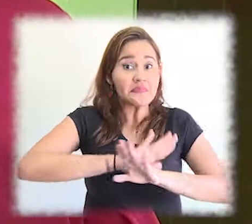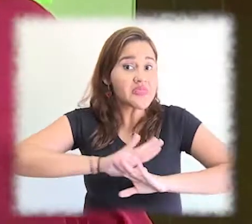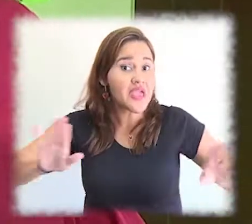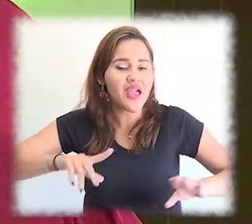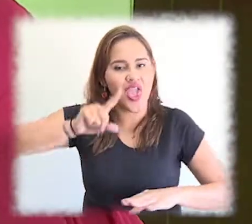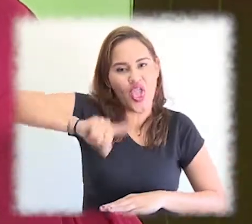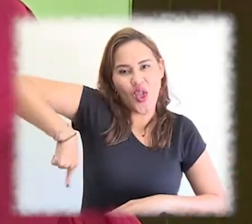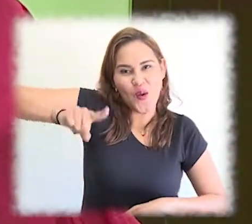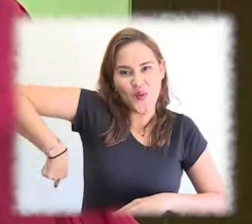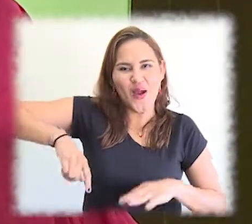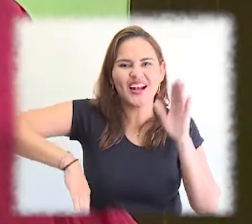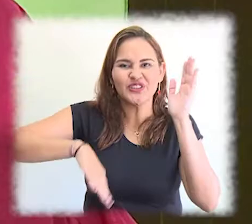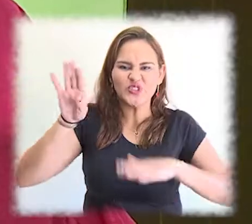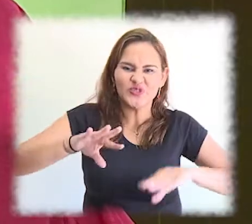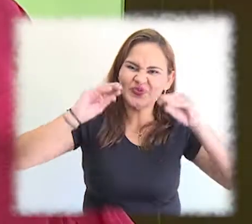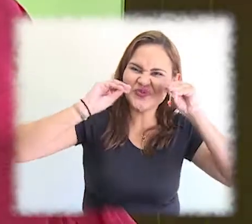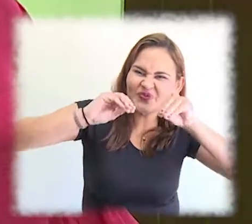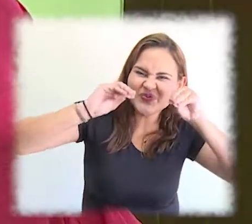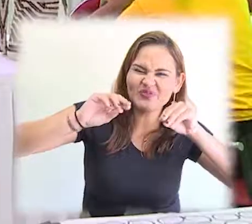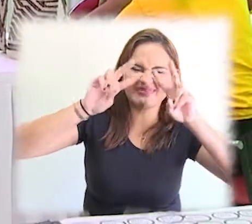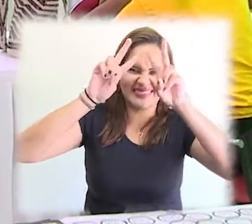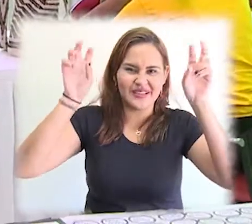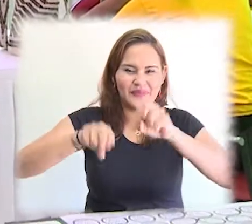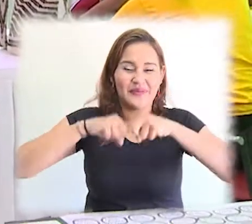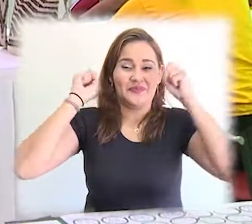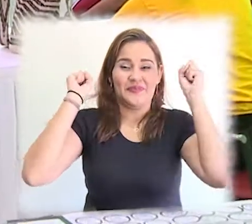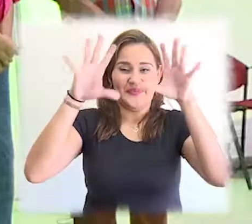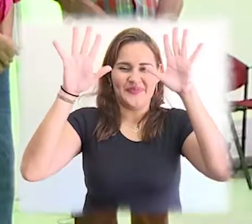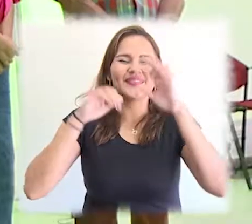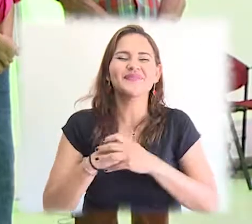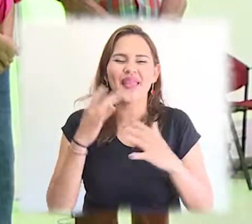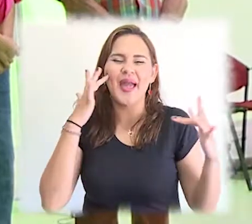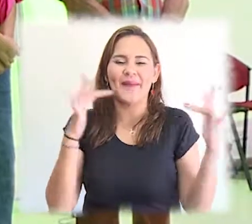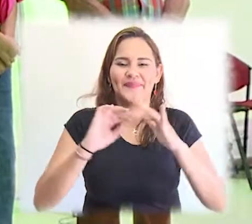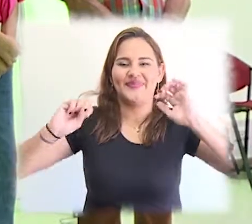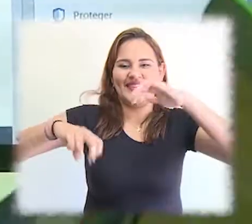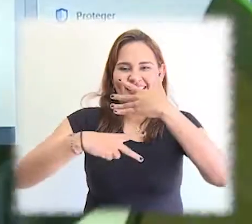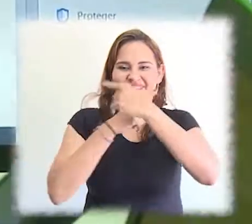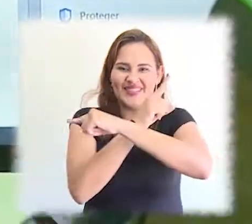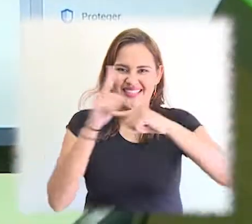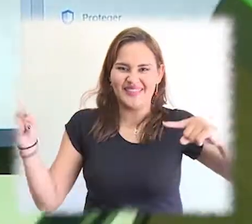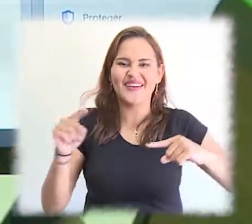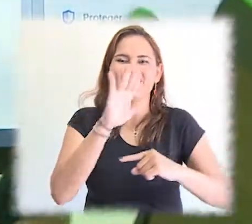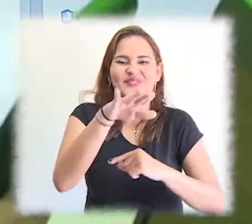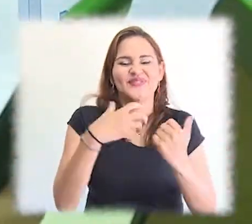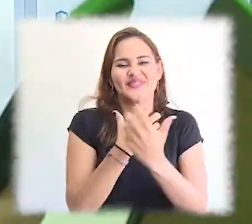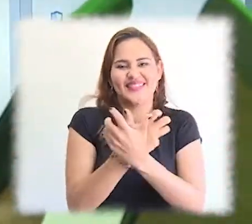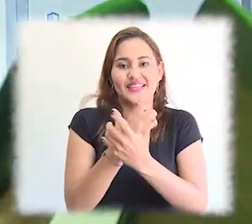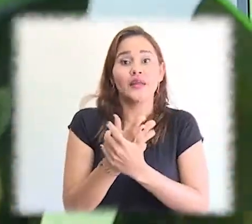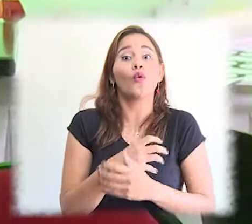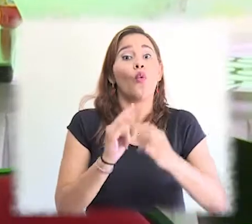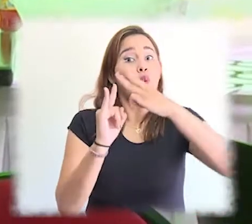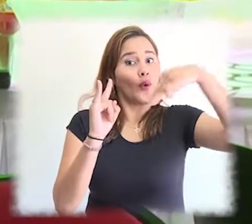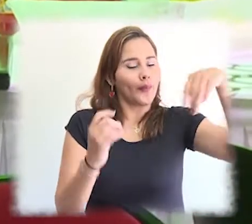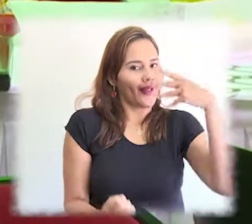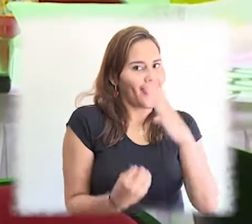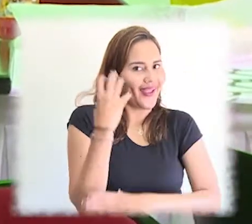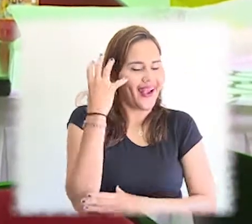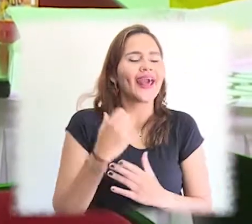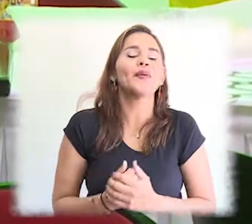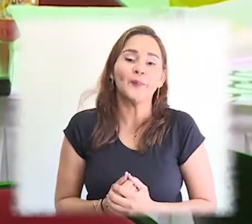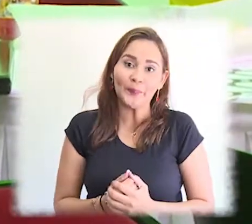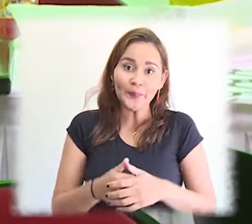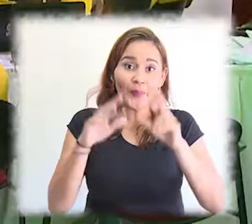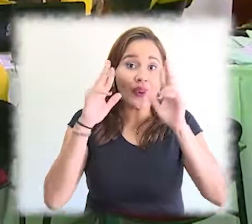de la ciencia, Unimagdalena Crea, se buscará poner en funcionamiento cada uno de estos productos con el respaldo de